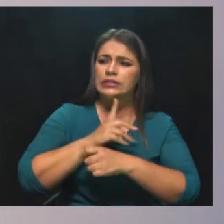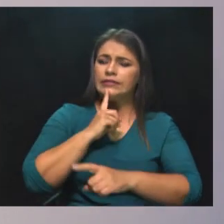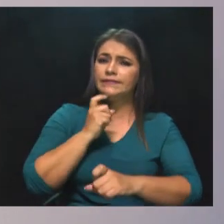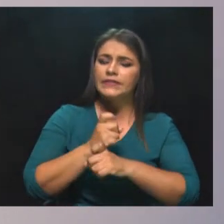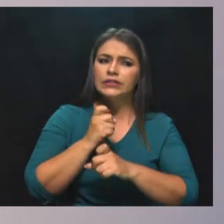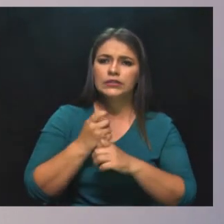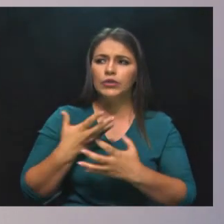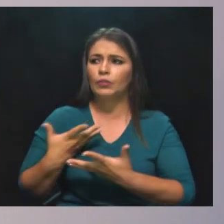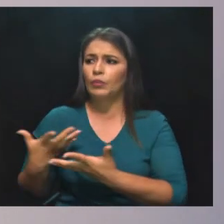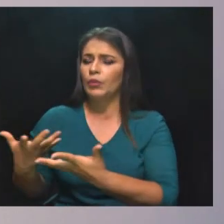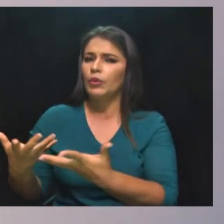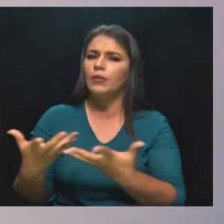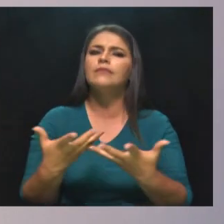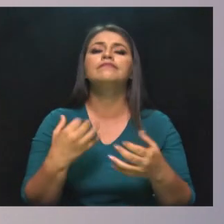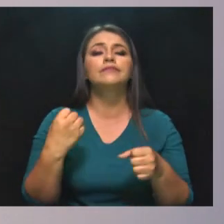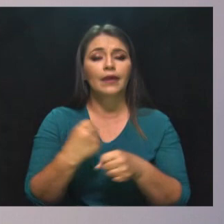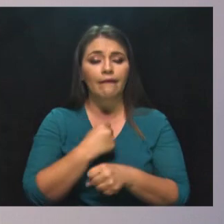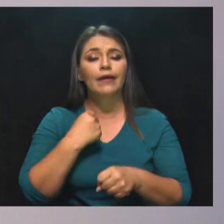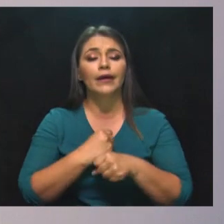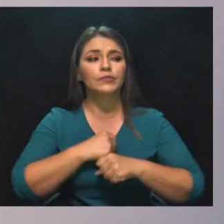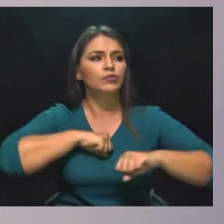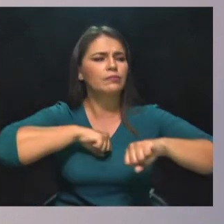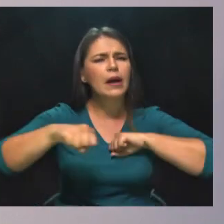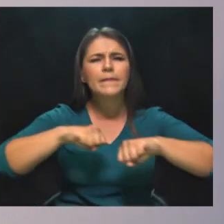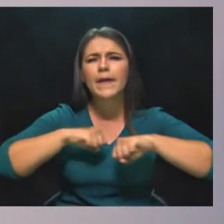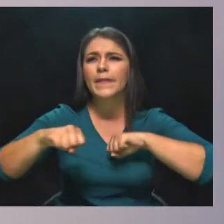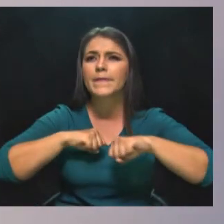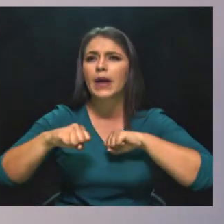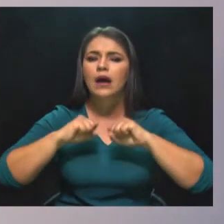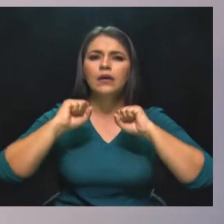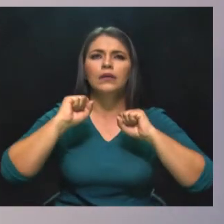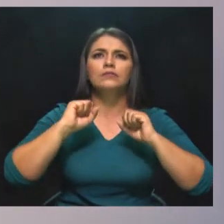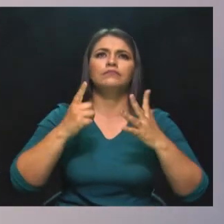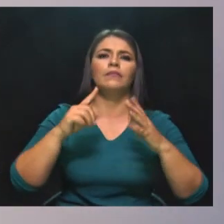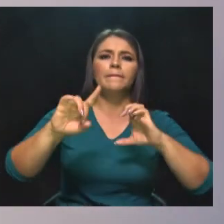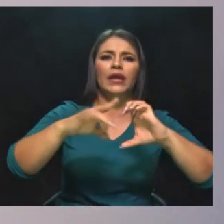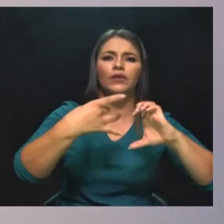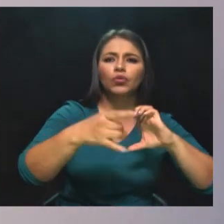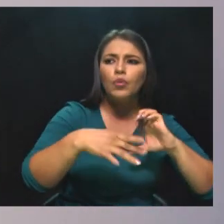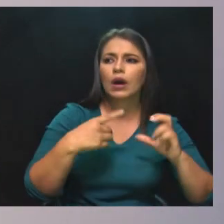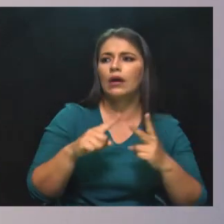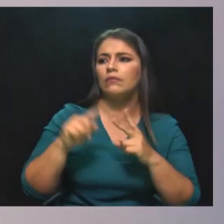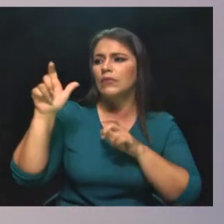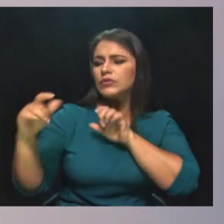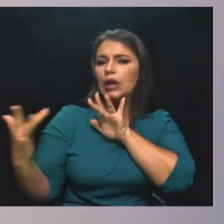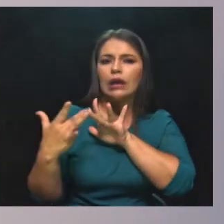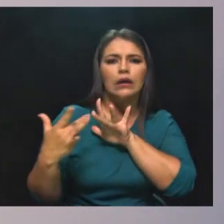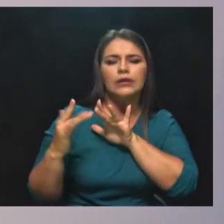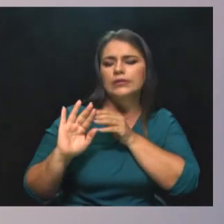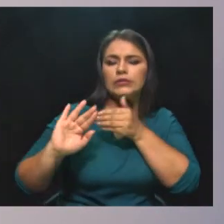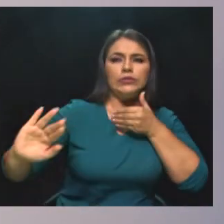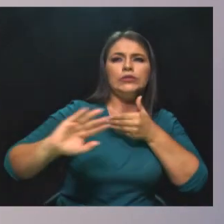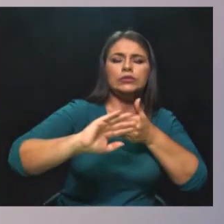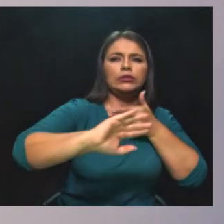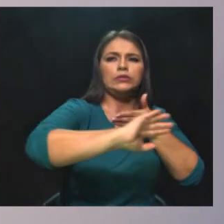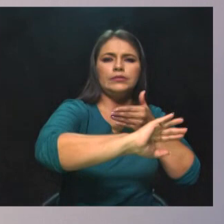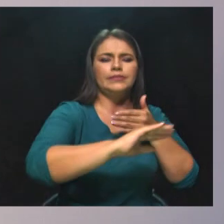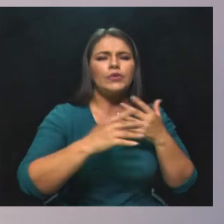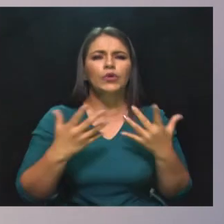funcionar en la mayor parte de nuestros trabajos, evitando el contacto y la cercanía física.